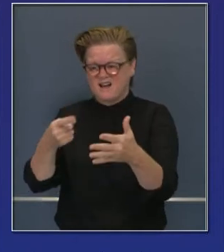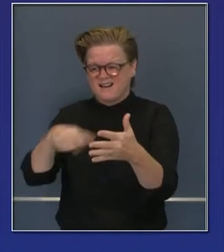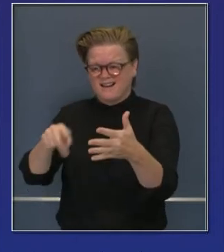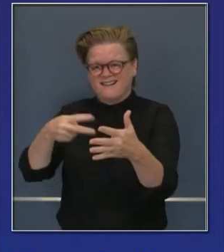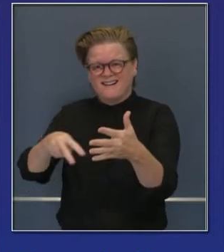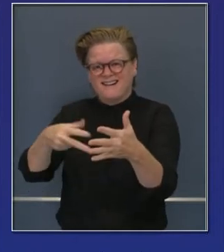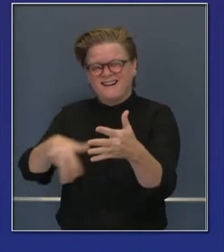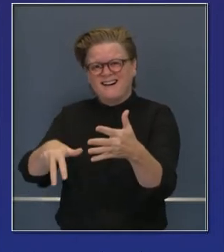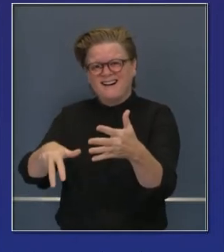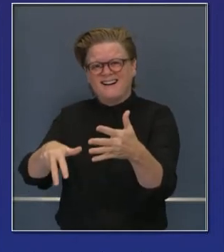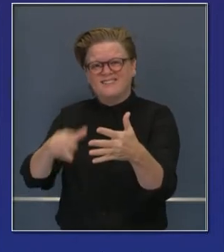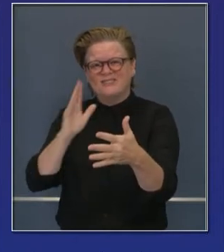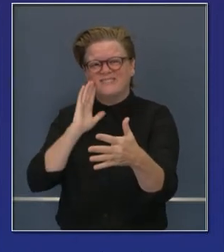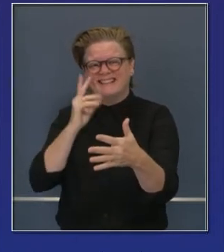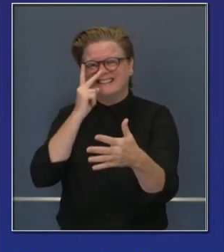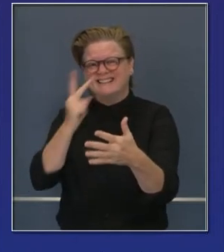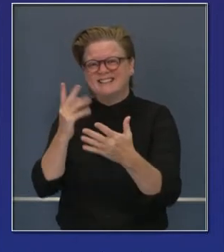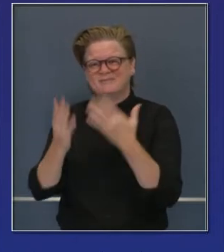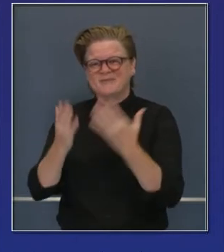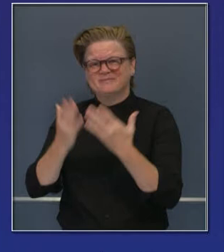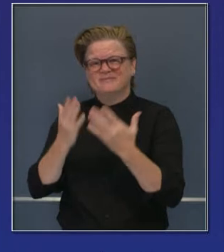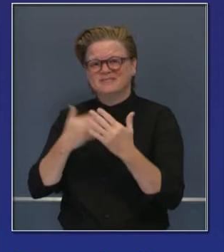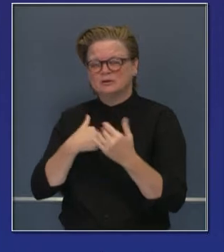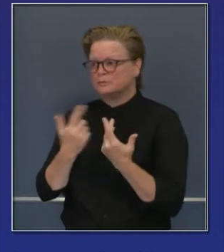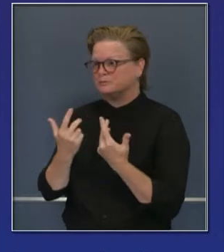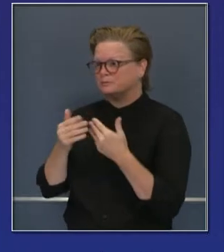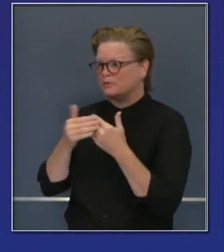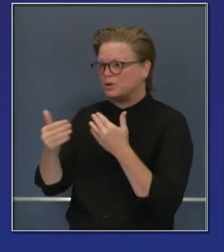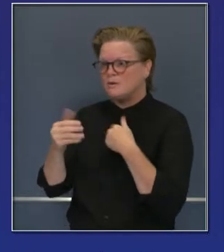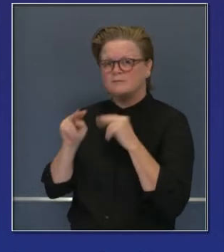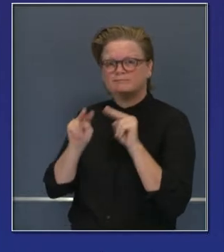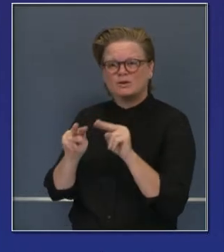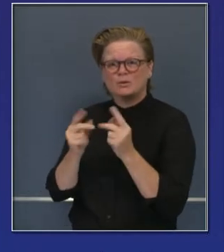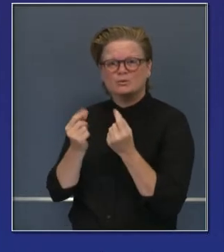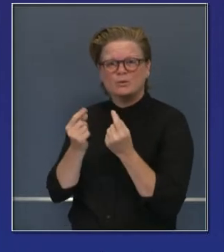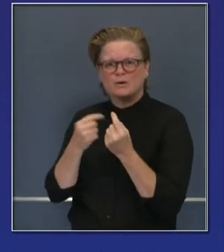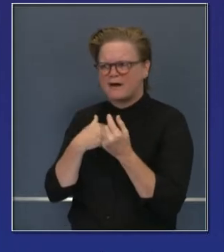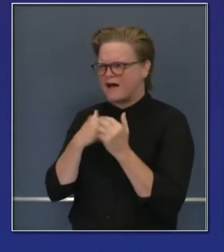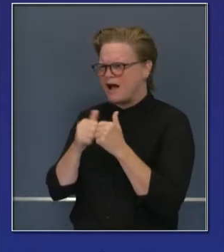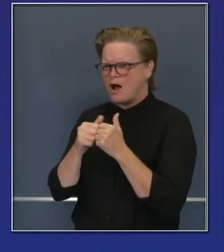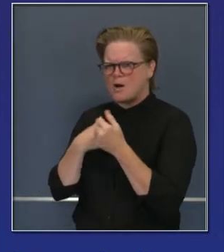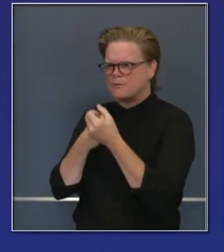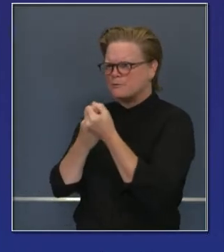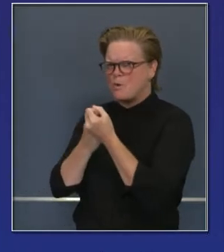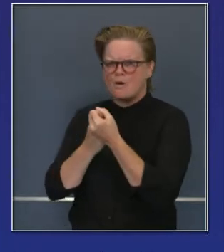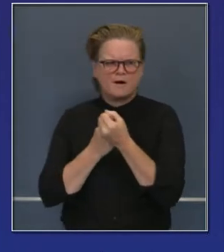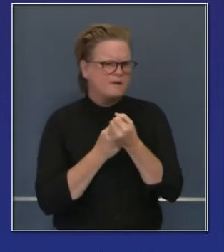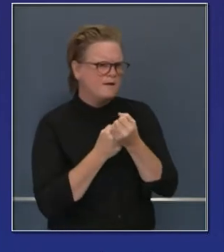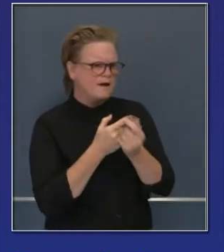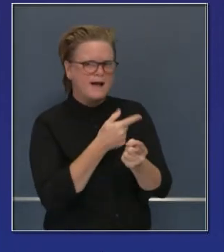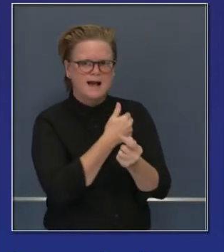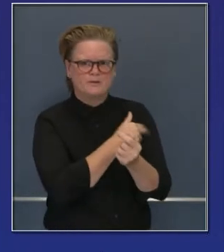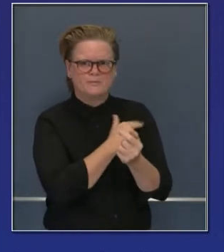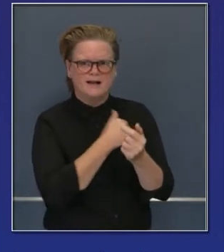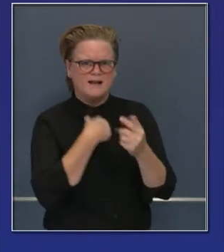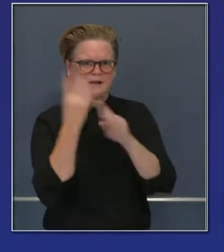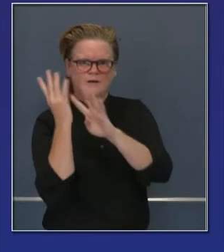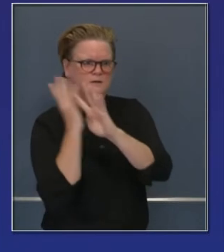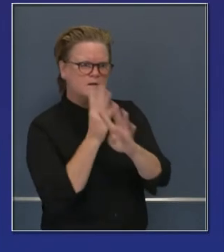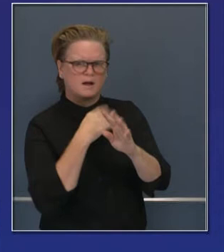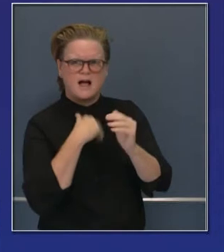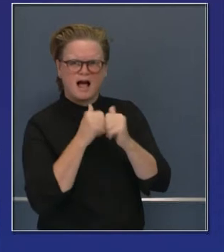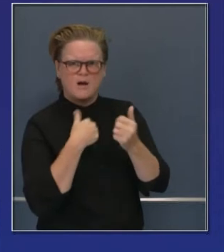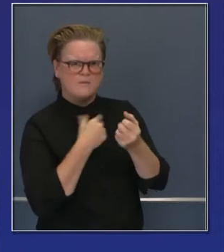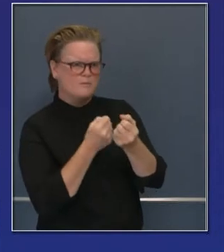próximas semanas tendremos que seguir haciendo más para mejorar nuestra capacidad en los hospitales y unidades de cuidados intensivos.